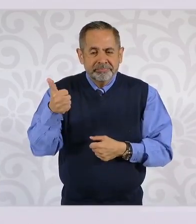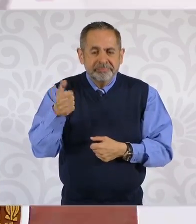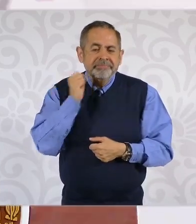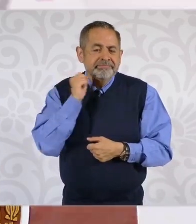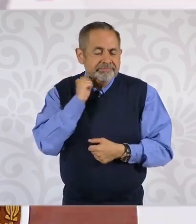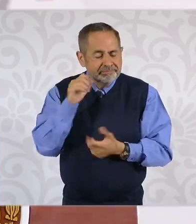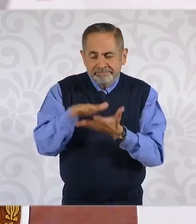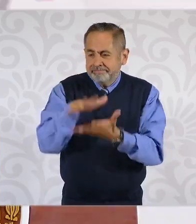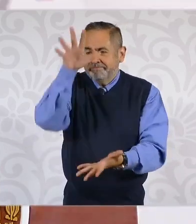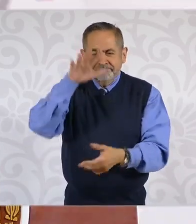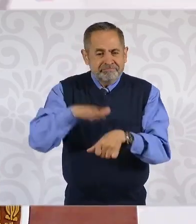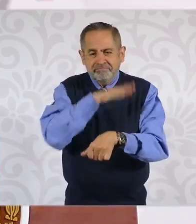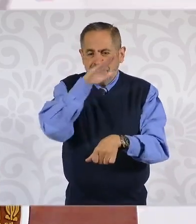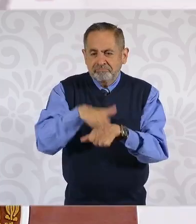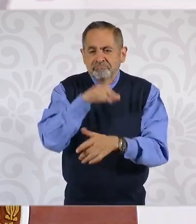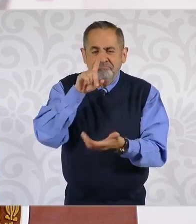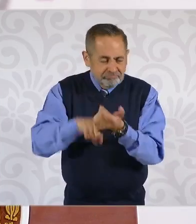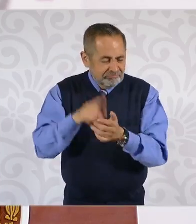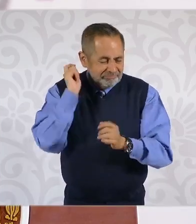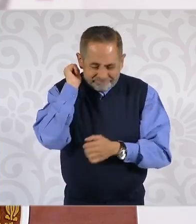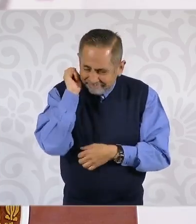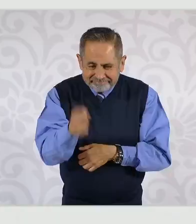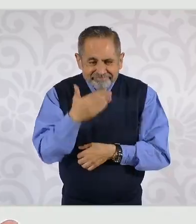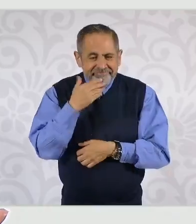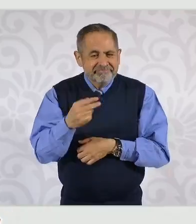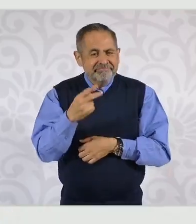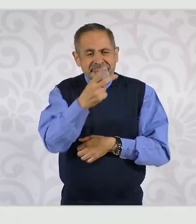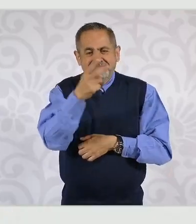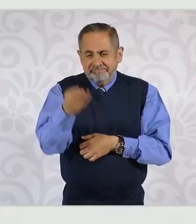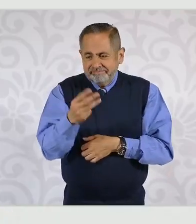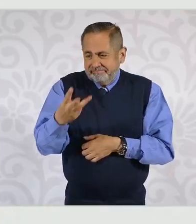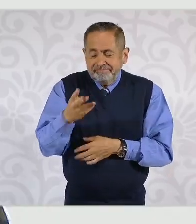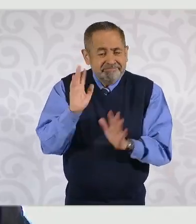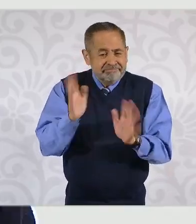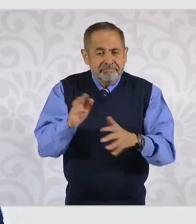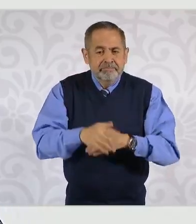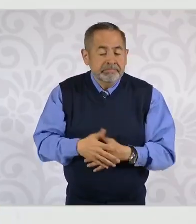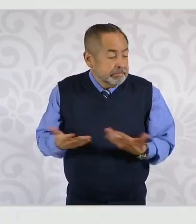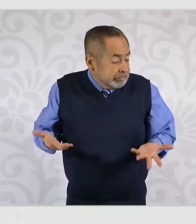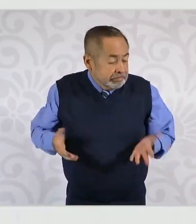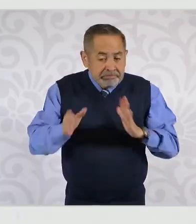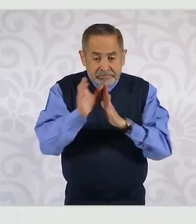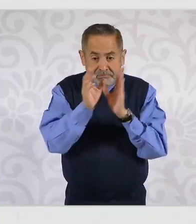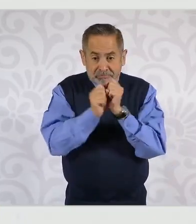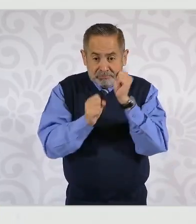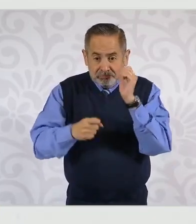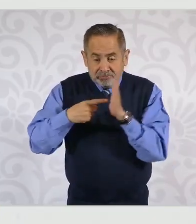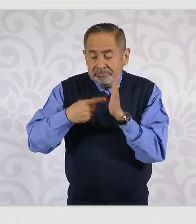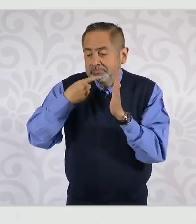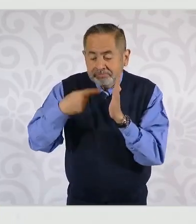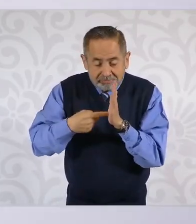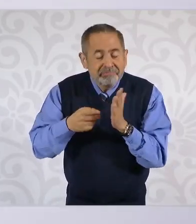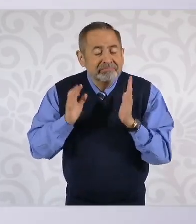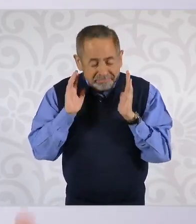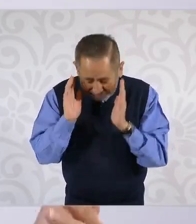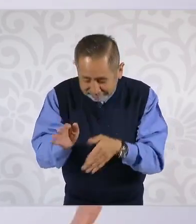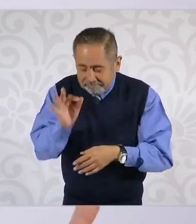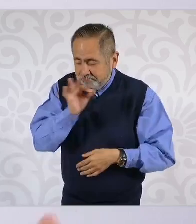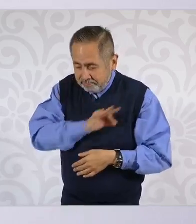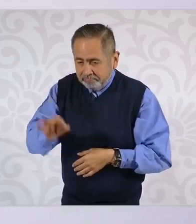mayoría calificada. ¿Qué dice la Constitución? ¿Cómo se cambia la Constitución?